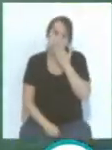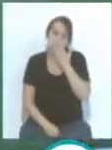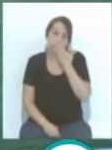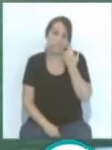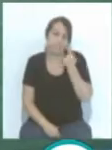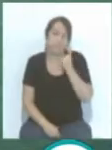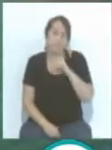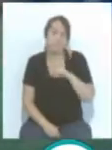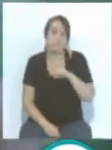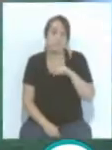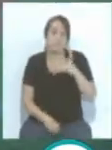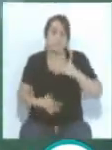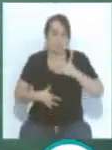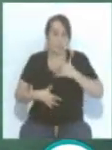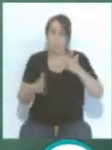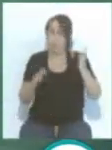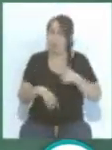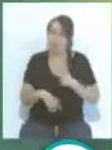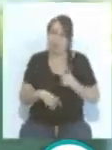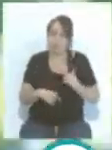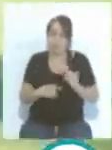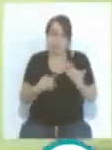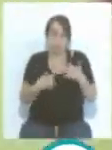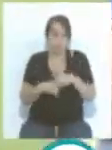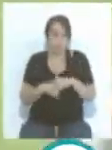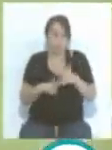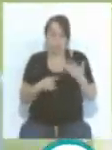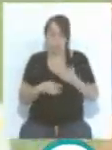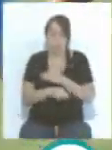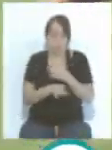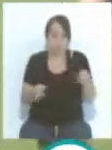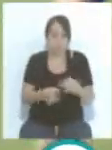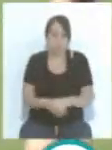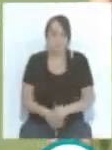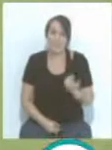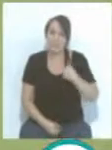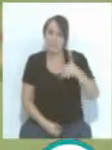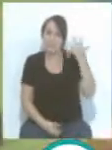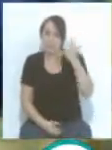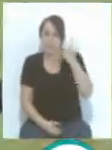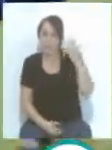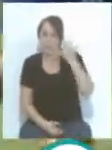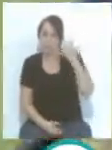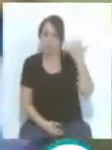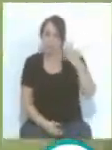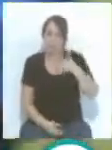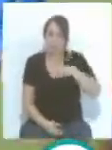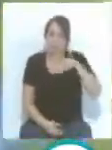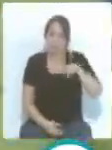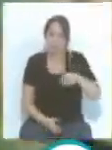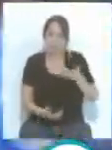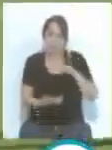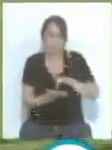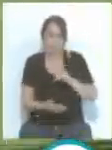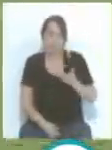síntomas, está perfectamente... Ya habían tenido cierta sospecha que podía darse este caso, con